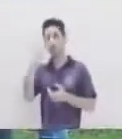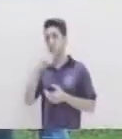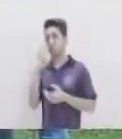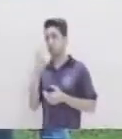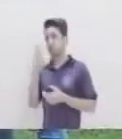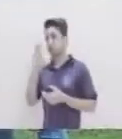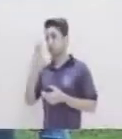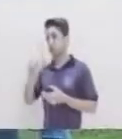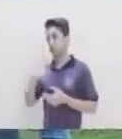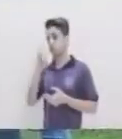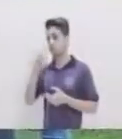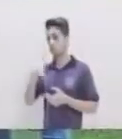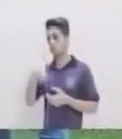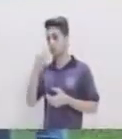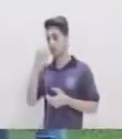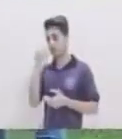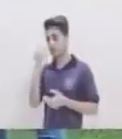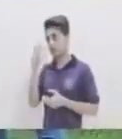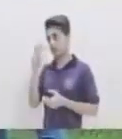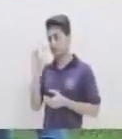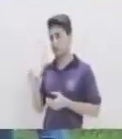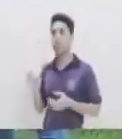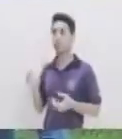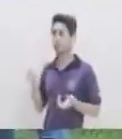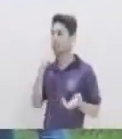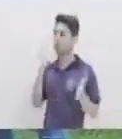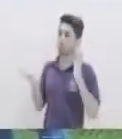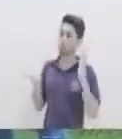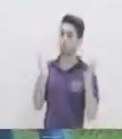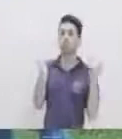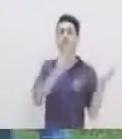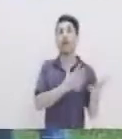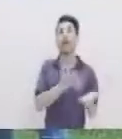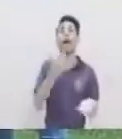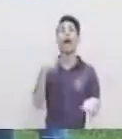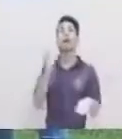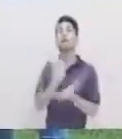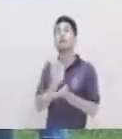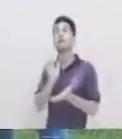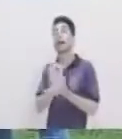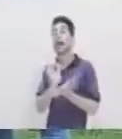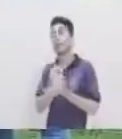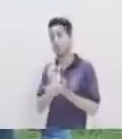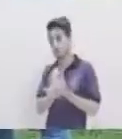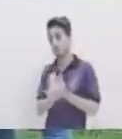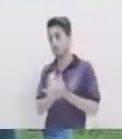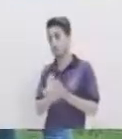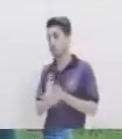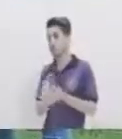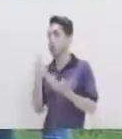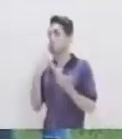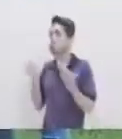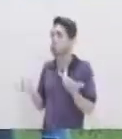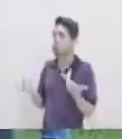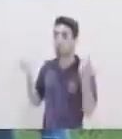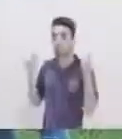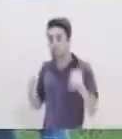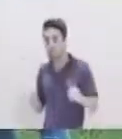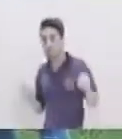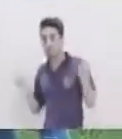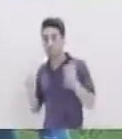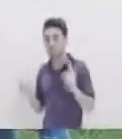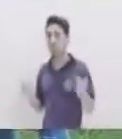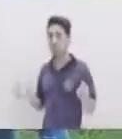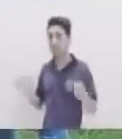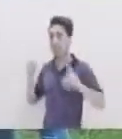Es una posibilidad A comparación de esperamos el resultado O estamos esperando Que